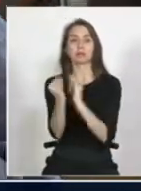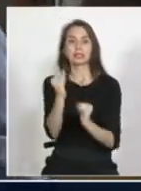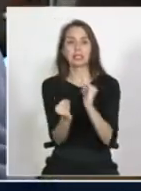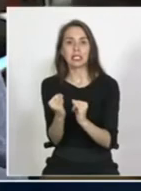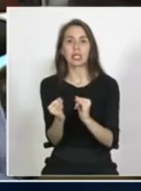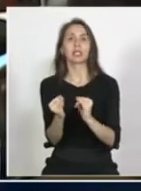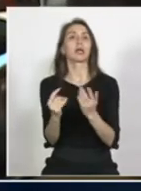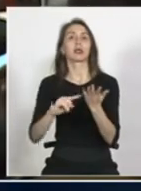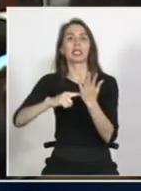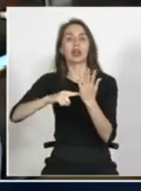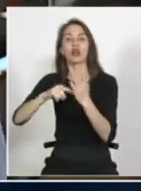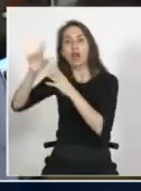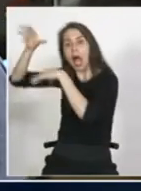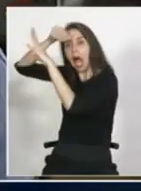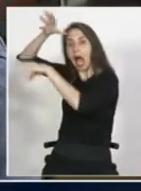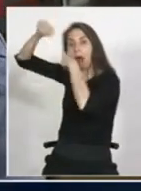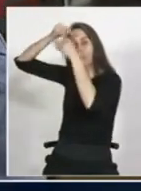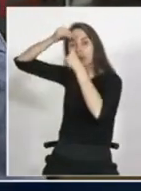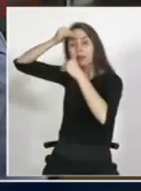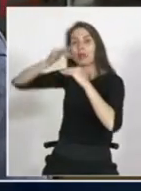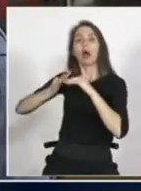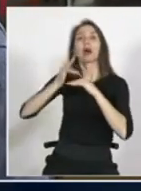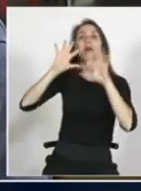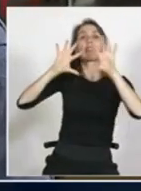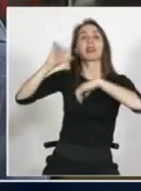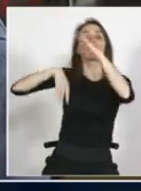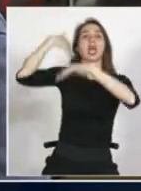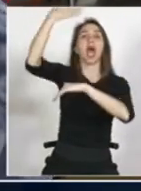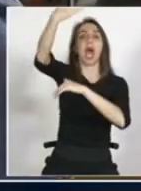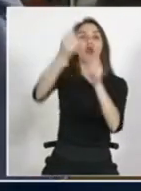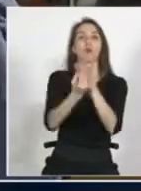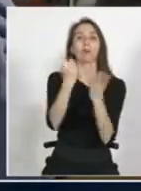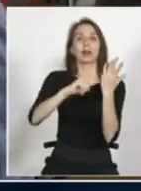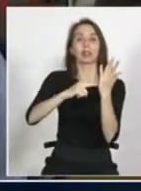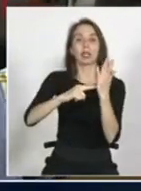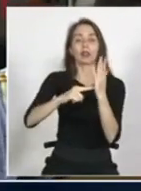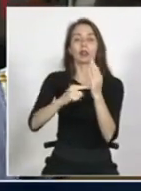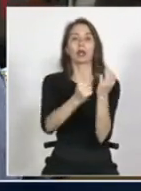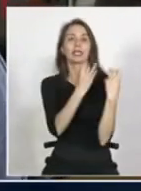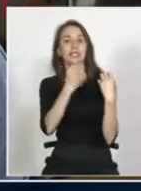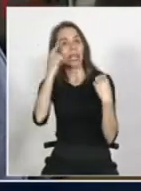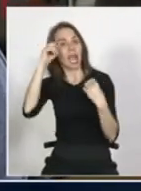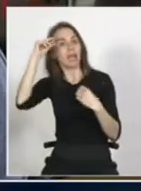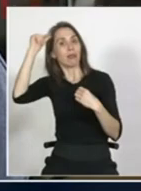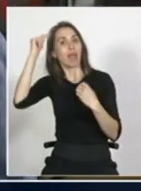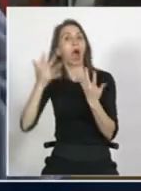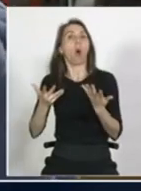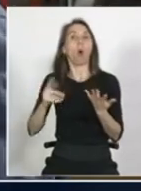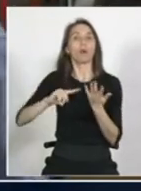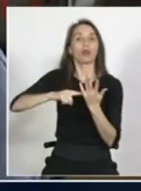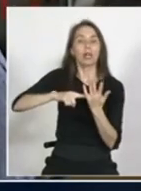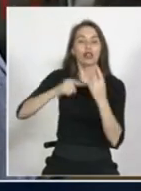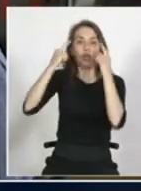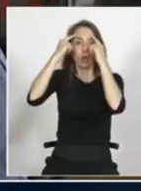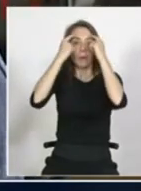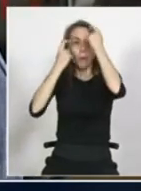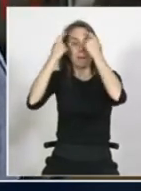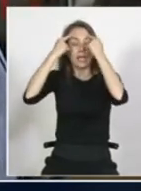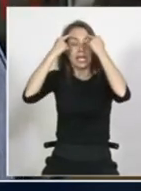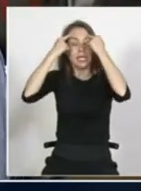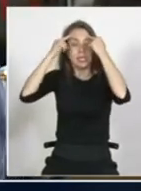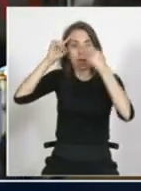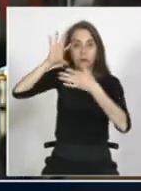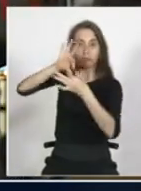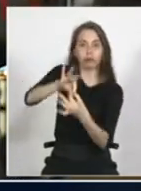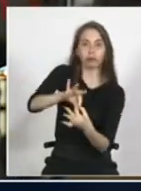puedan aprender las tecnologías de los próximos 10 años y para eso hay que enseñarles la idea de tecnología el pensamiento asociado a la tecnología